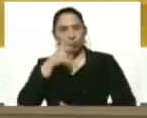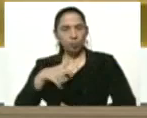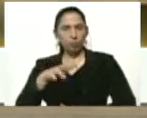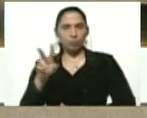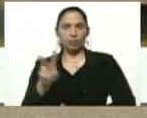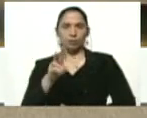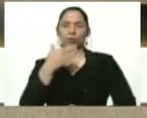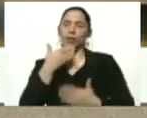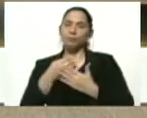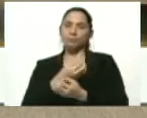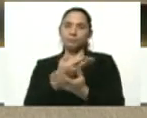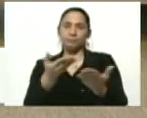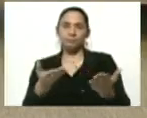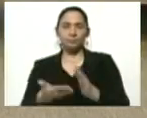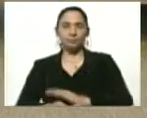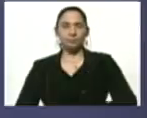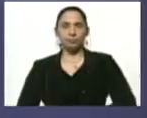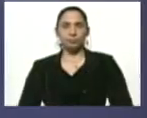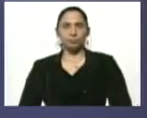muchísimas gracias